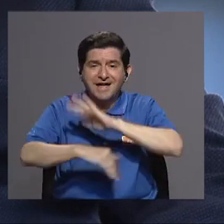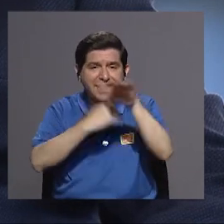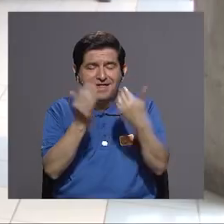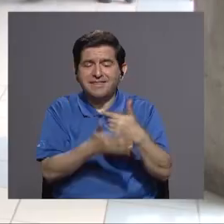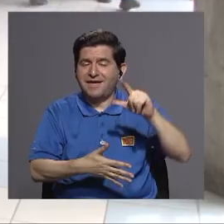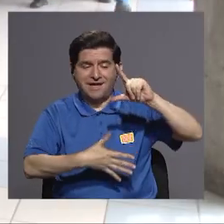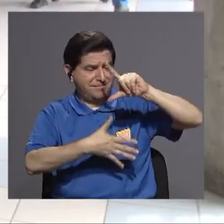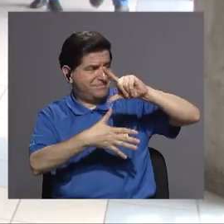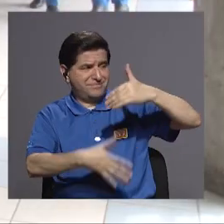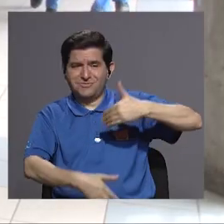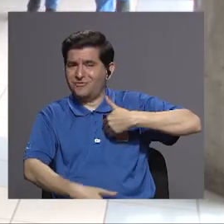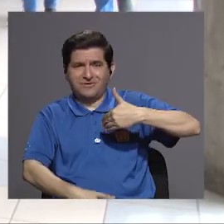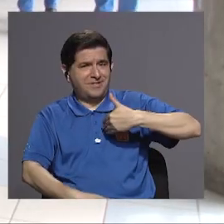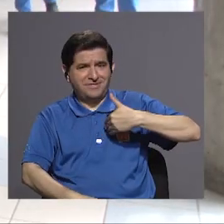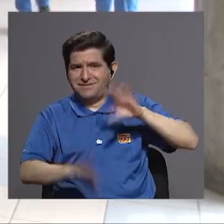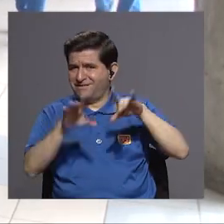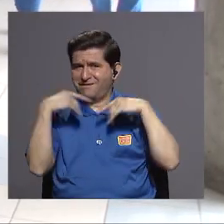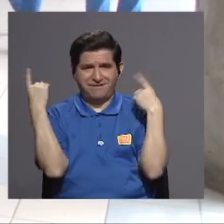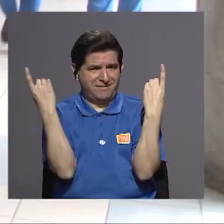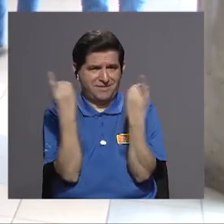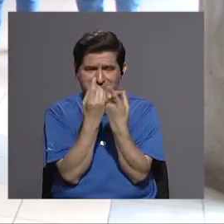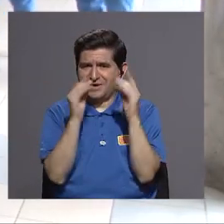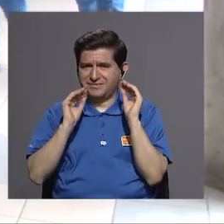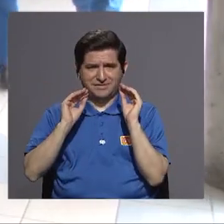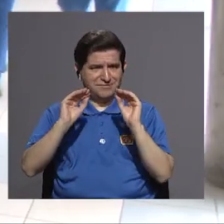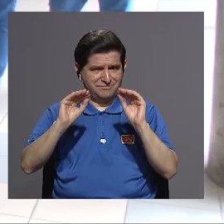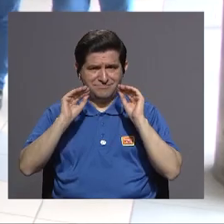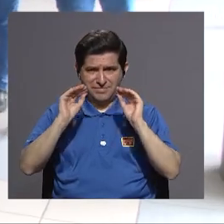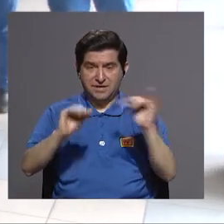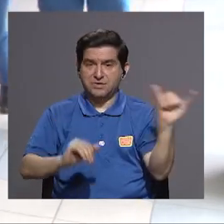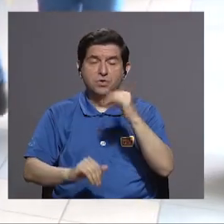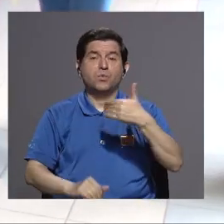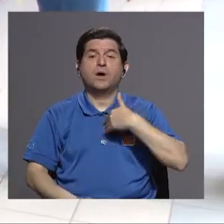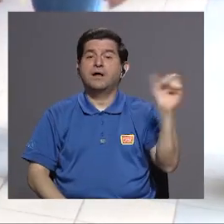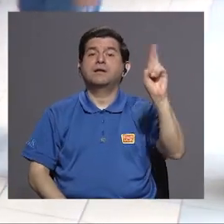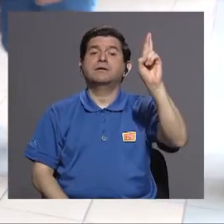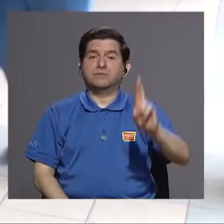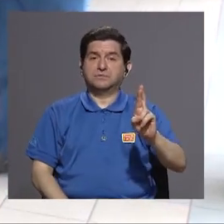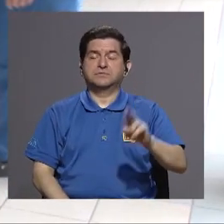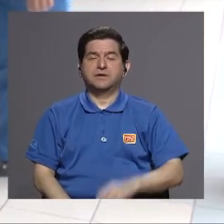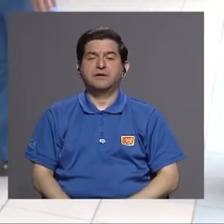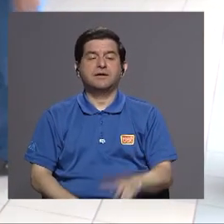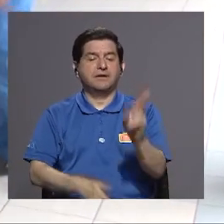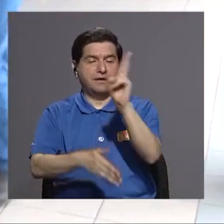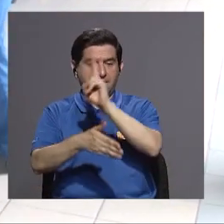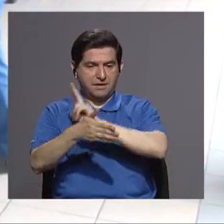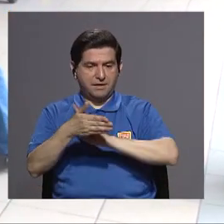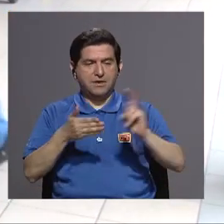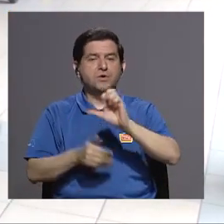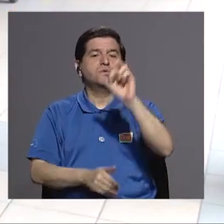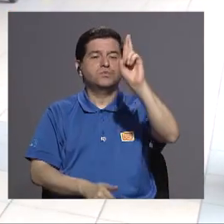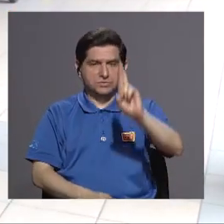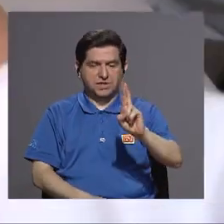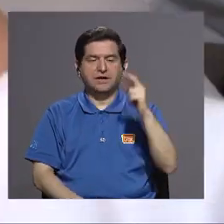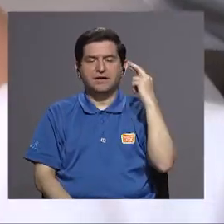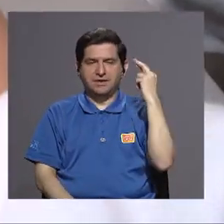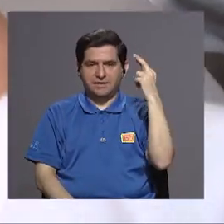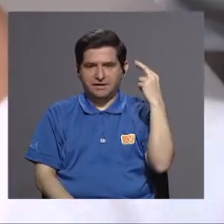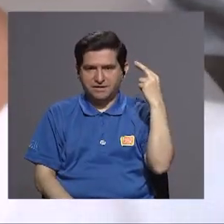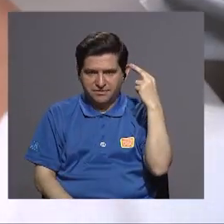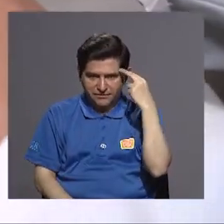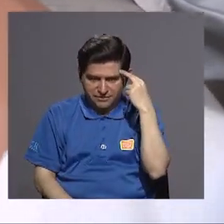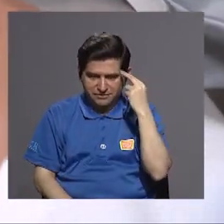la américa latina tiene un departamento académico como lo tiene costa rica y es la universidad de costa rica la que es